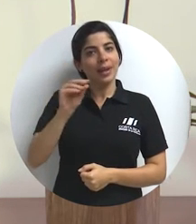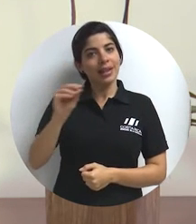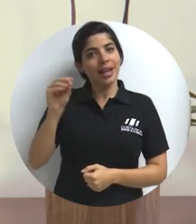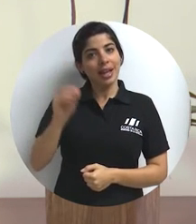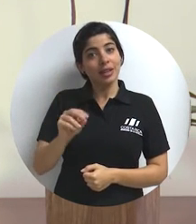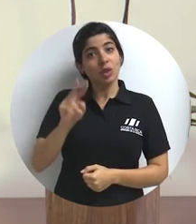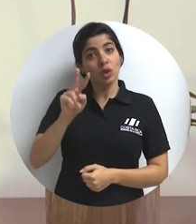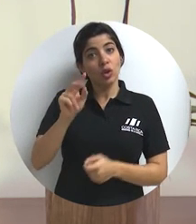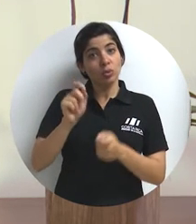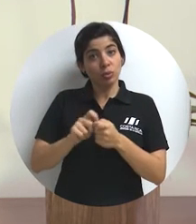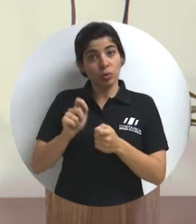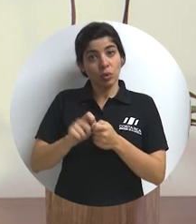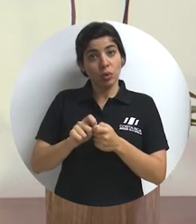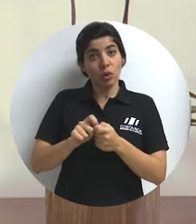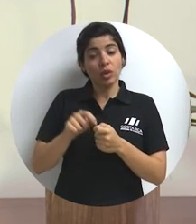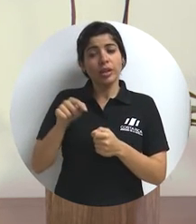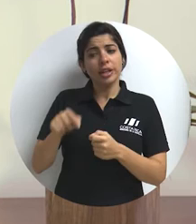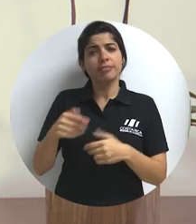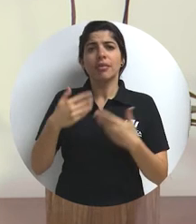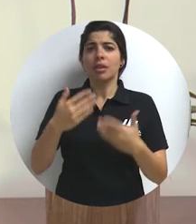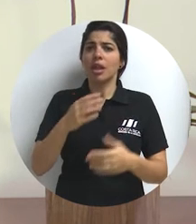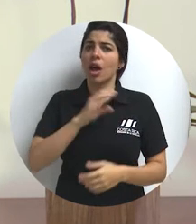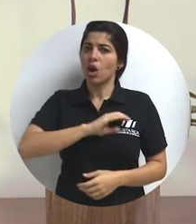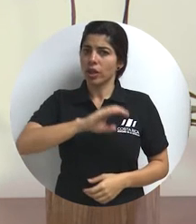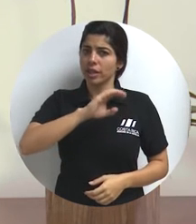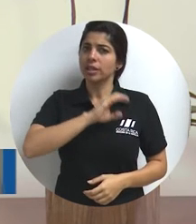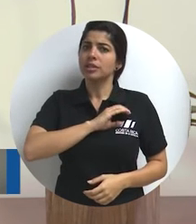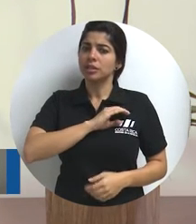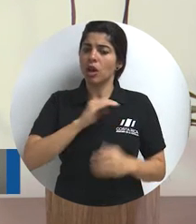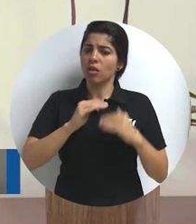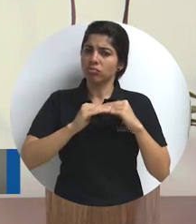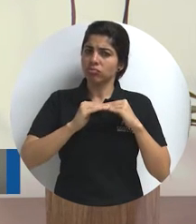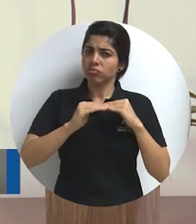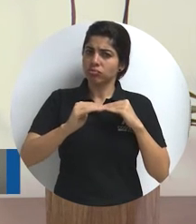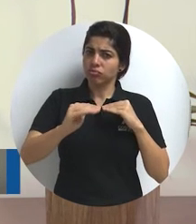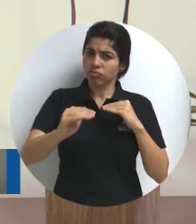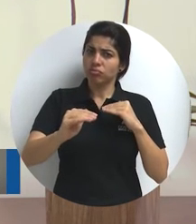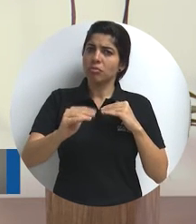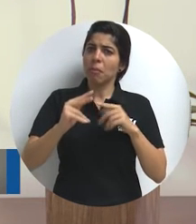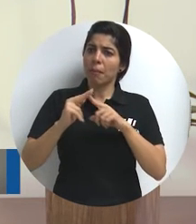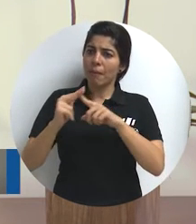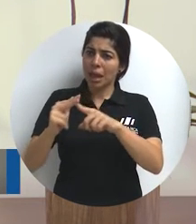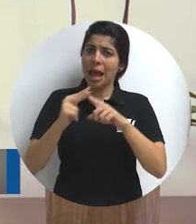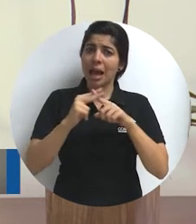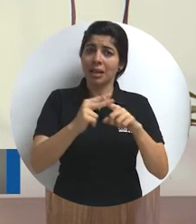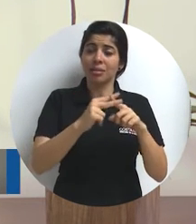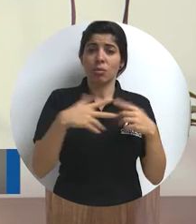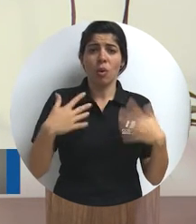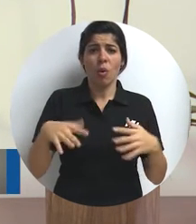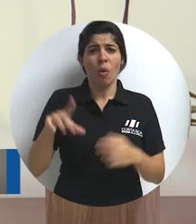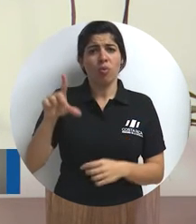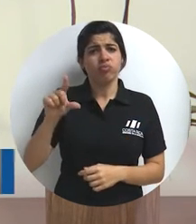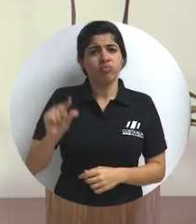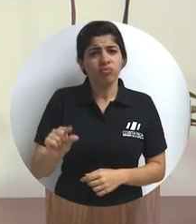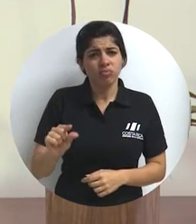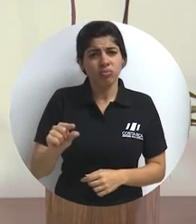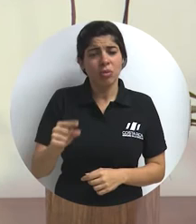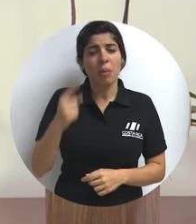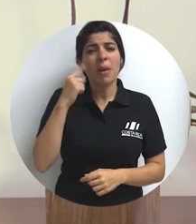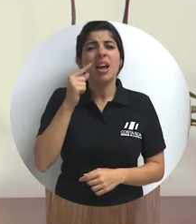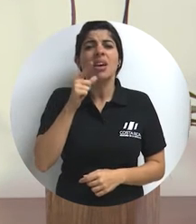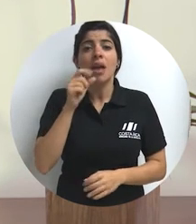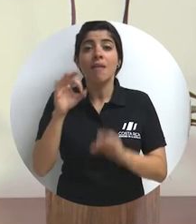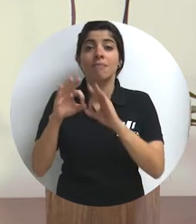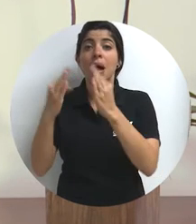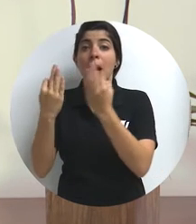intereses en dos puntos con los cuales se dan las condiciones de estabilidad y de préstamos más bajos para